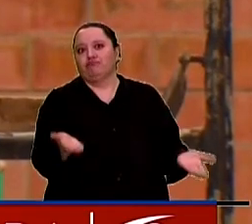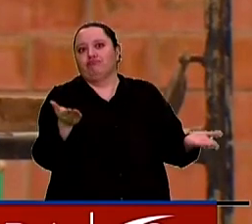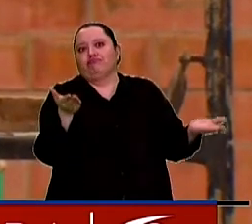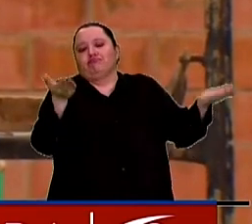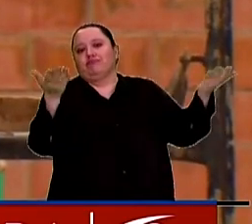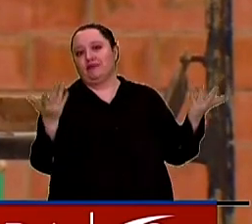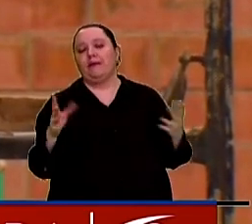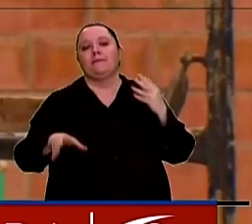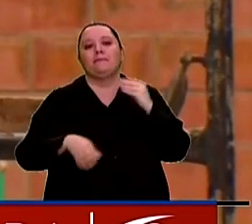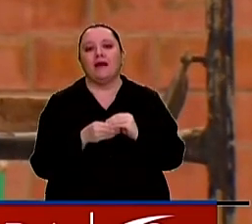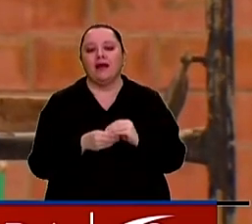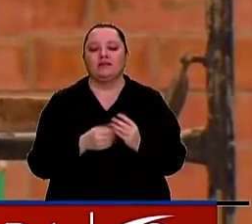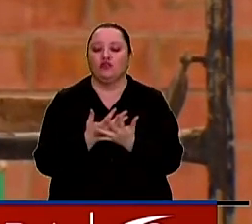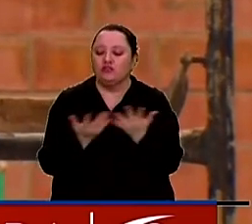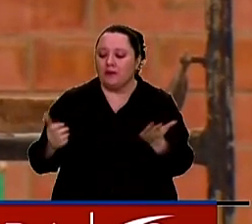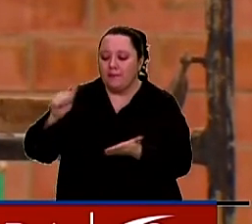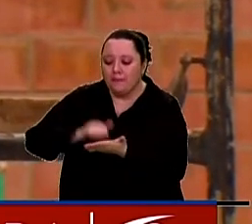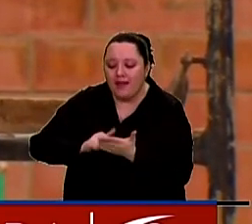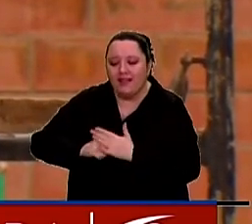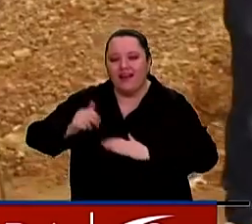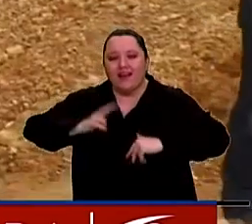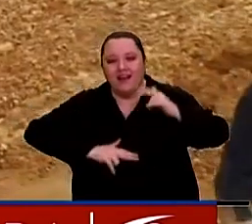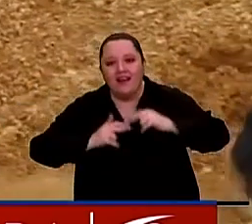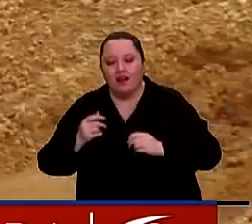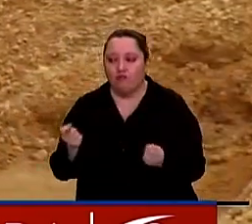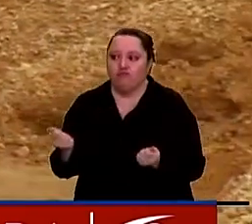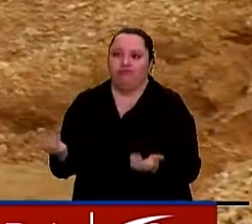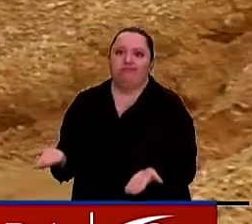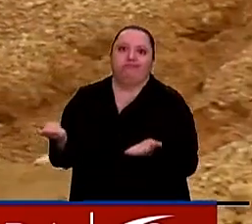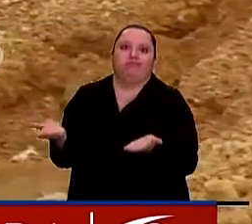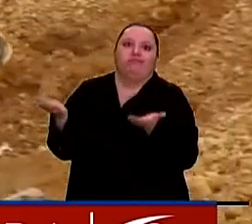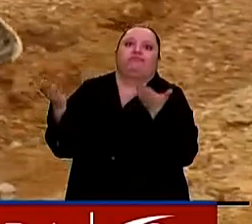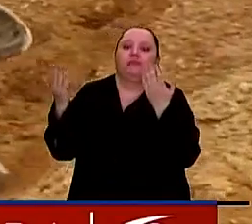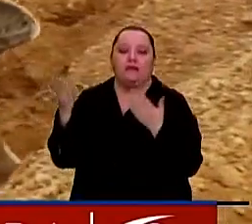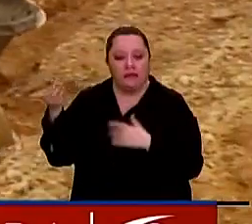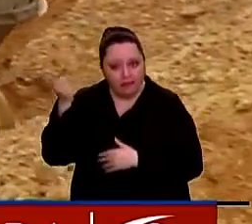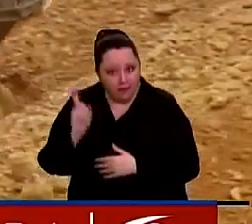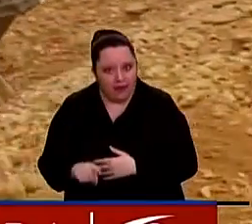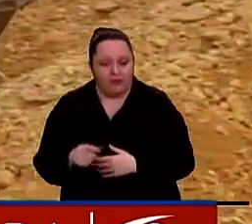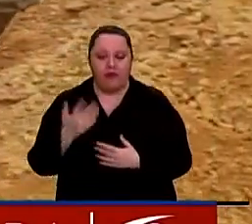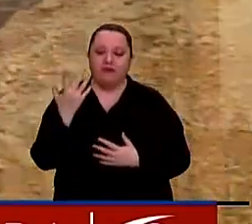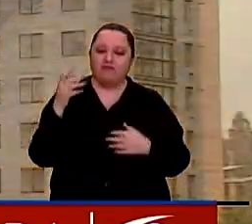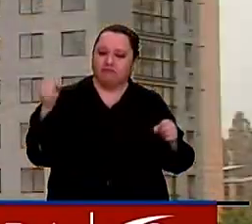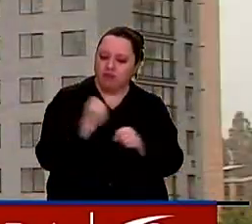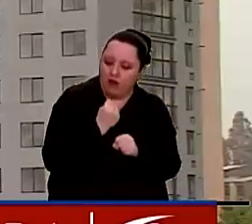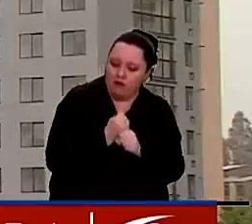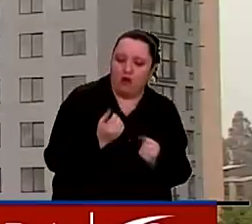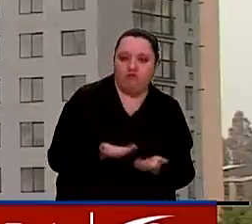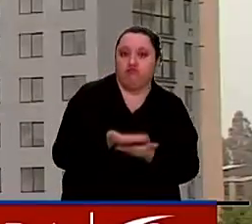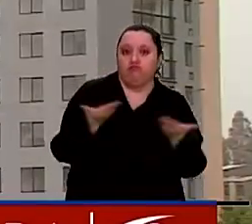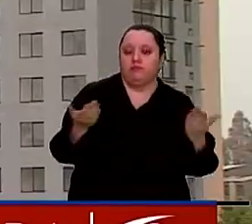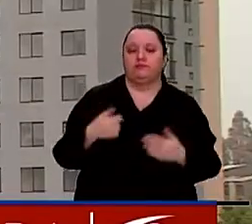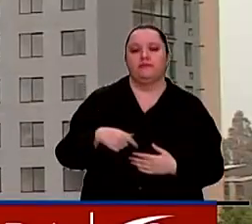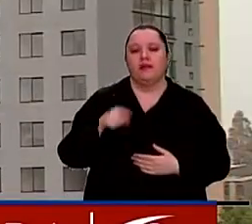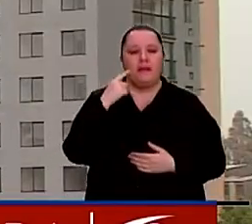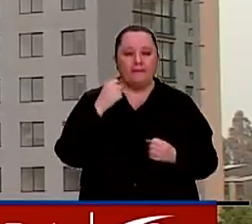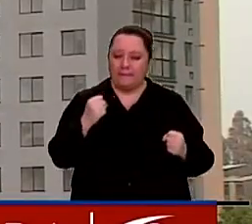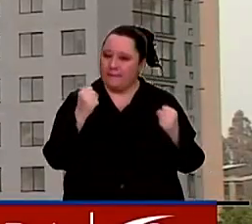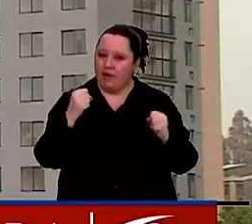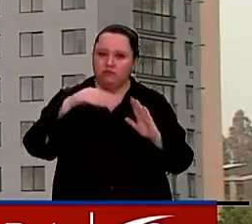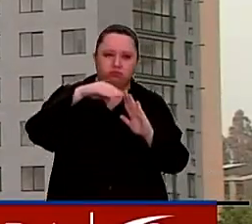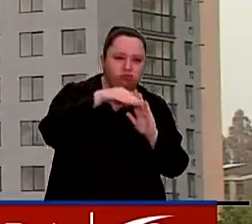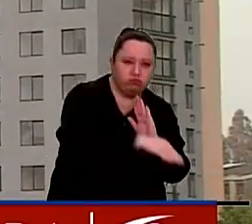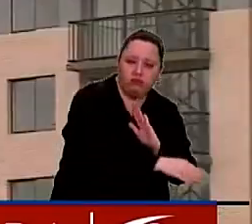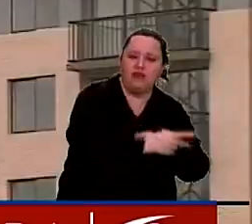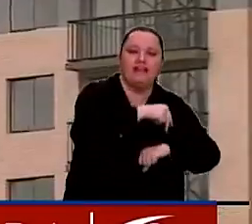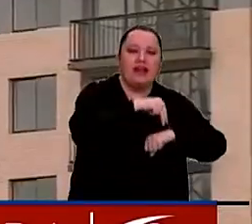aumento del costo de los materiales de construcción, el aumento del costo de la mano de obra. Las regiones que presentaron una mayor caída